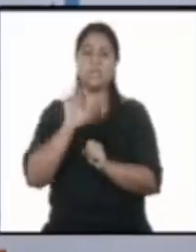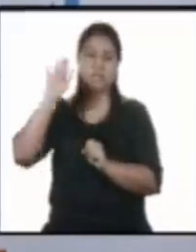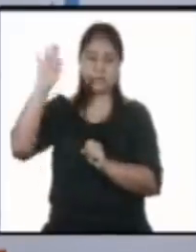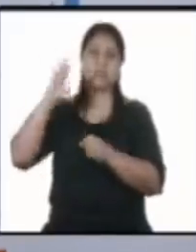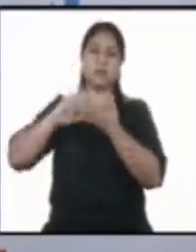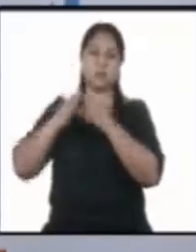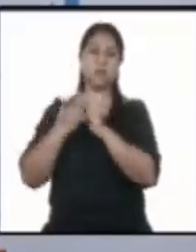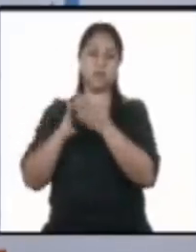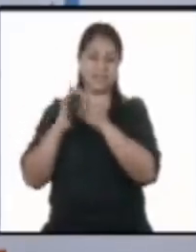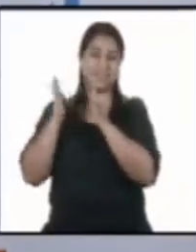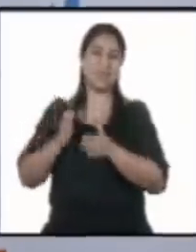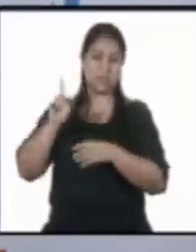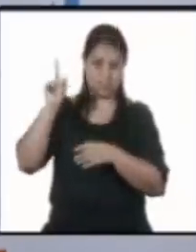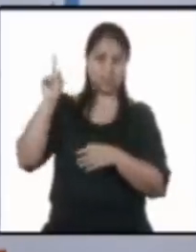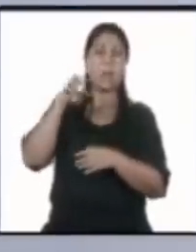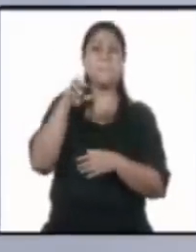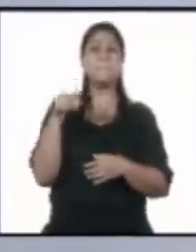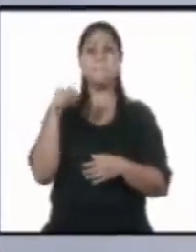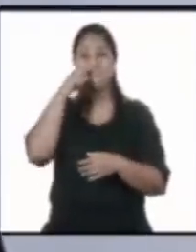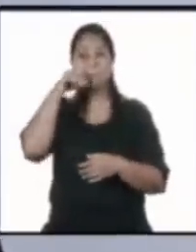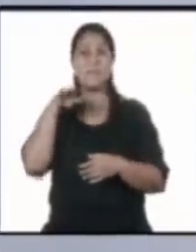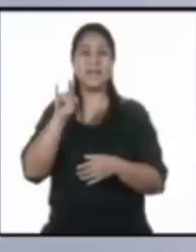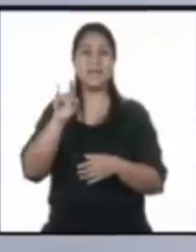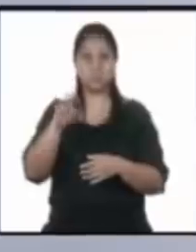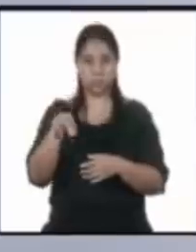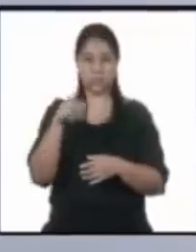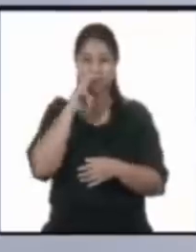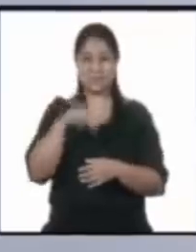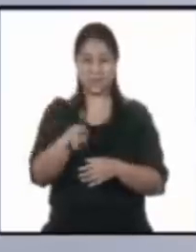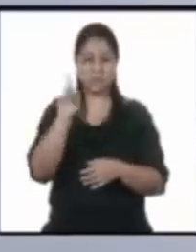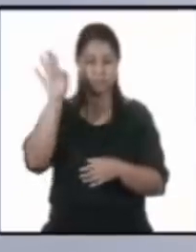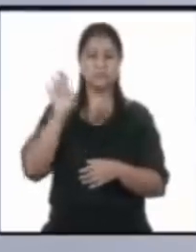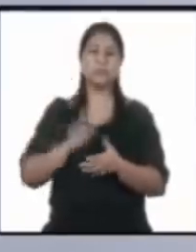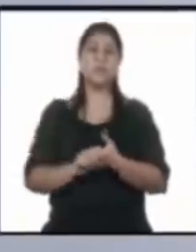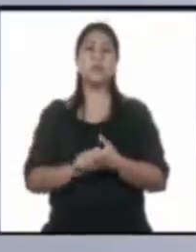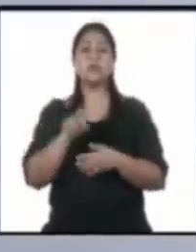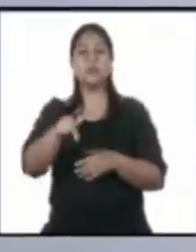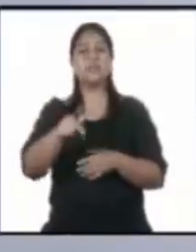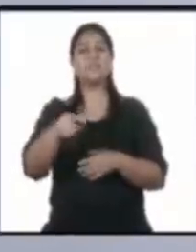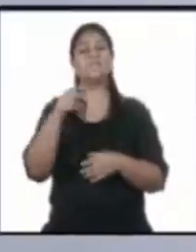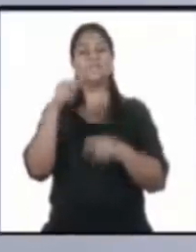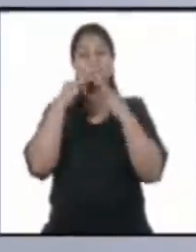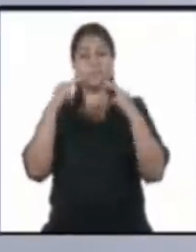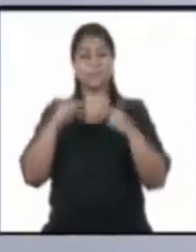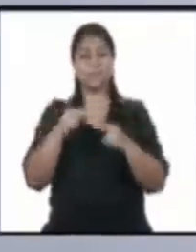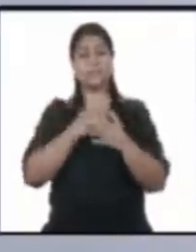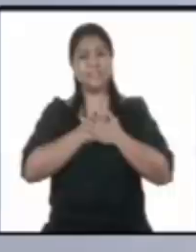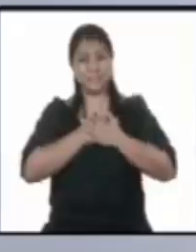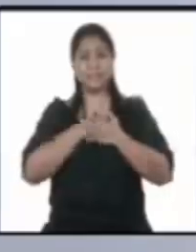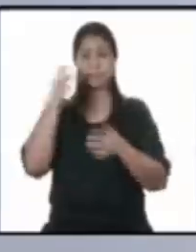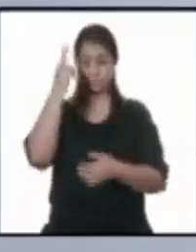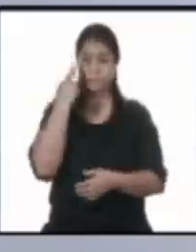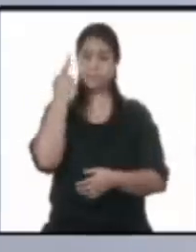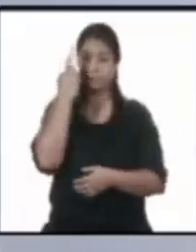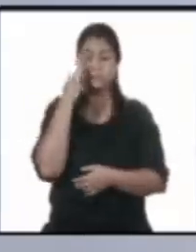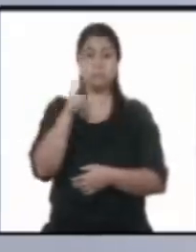precisamente, que teníamos en Patsum. Esta lamentable noticia nos llama a la reflexión para comprender que el virus